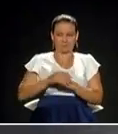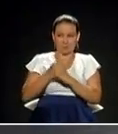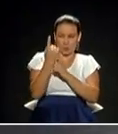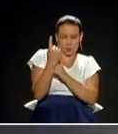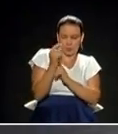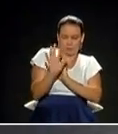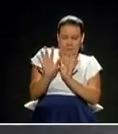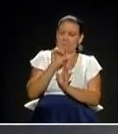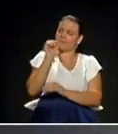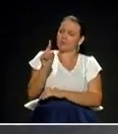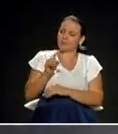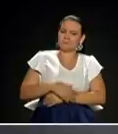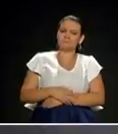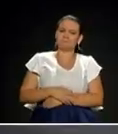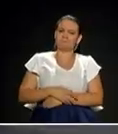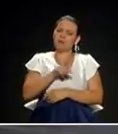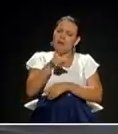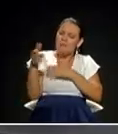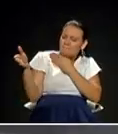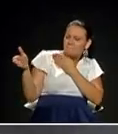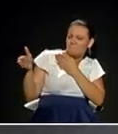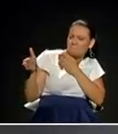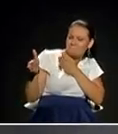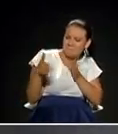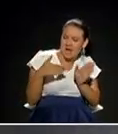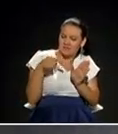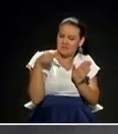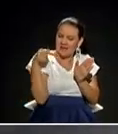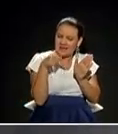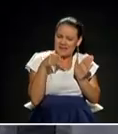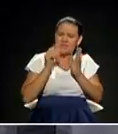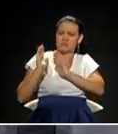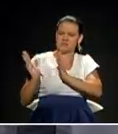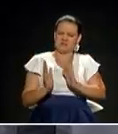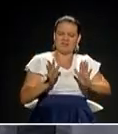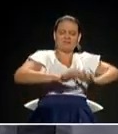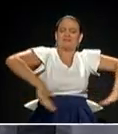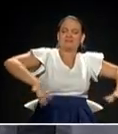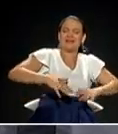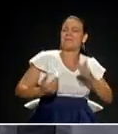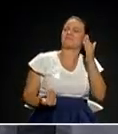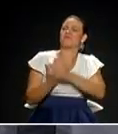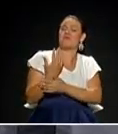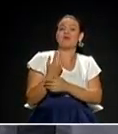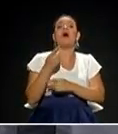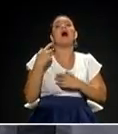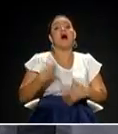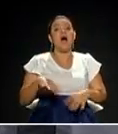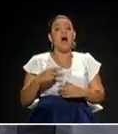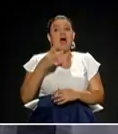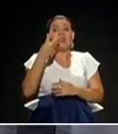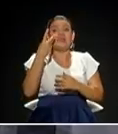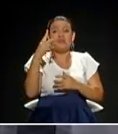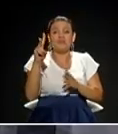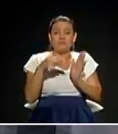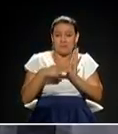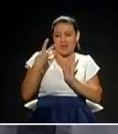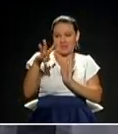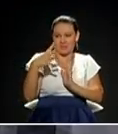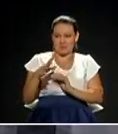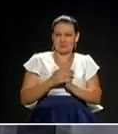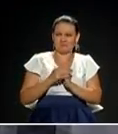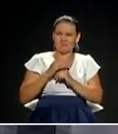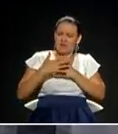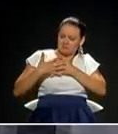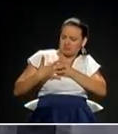inmediato. El plan de ordenamiento territorial entró en vigencia el 17 de diciembre de 2014. Y cinco años después, apenas está